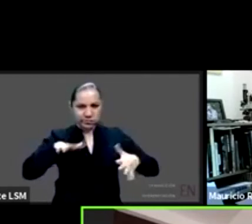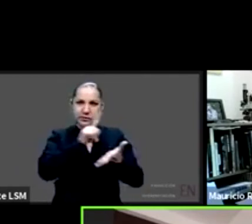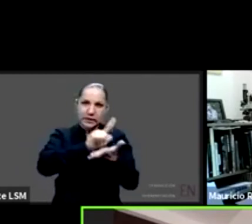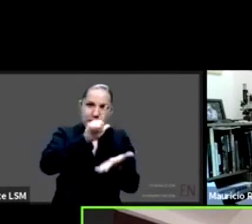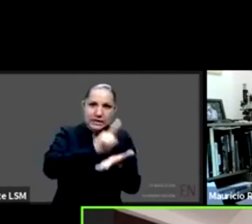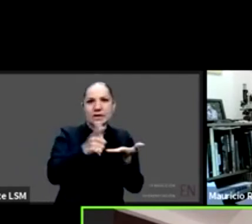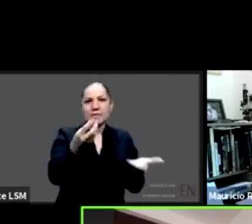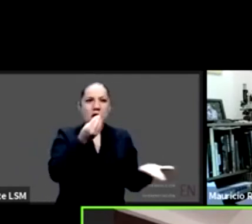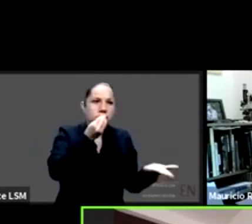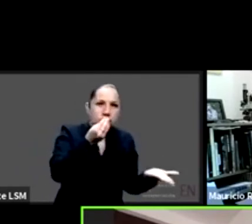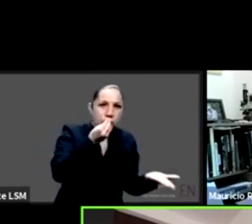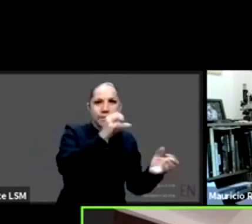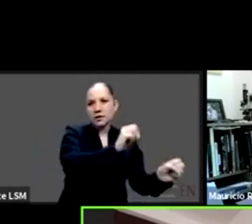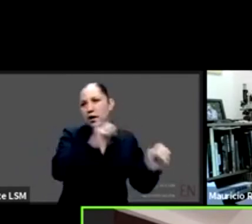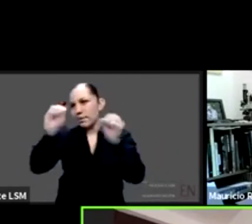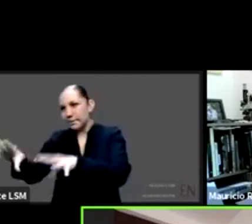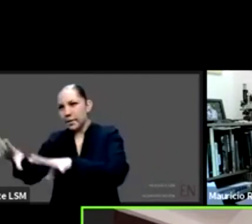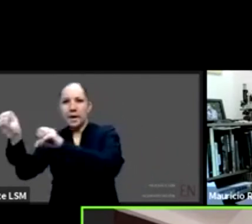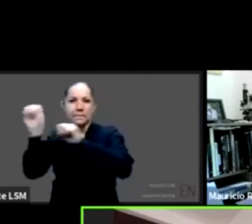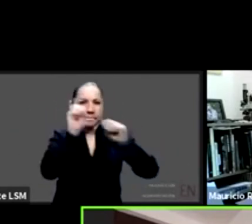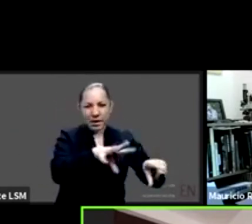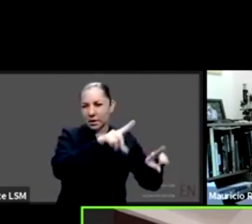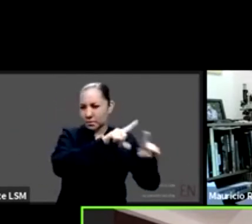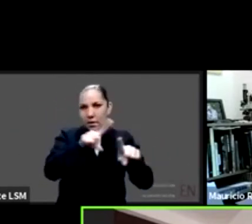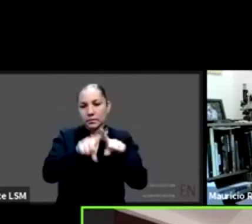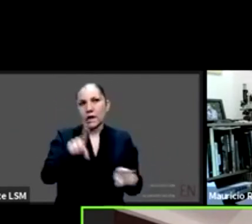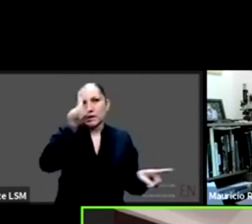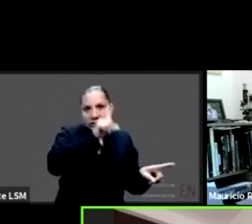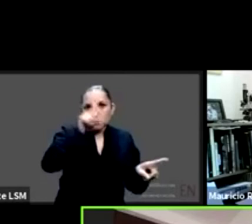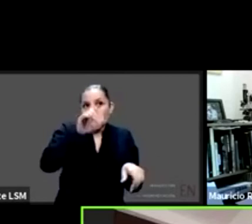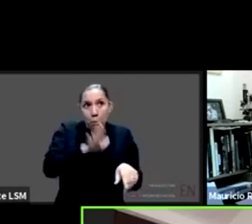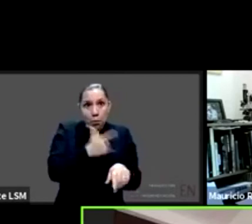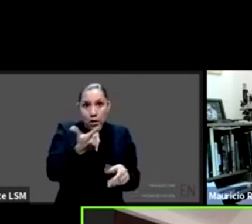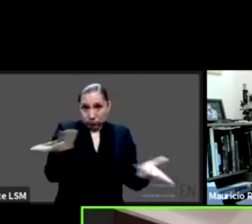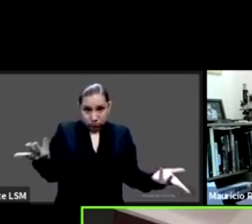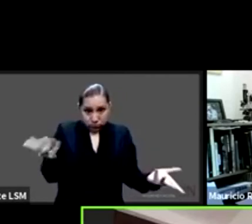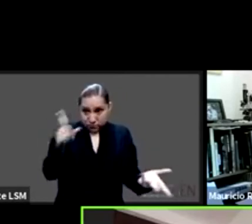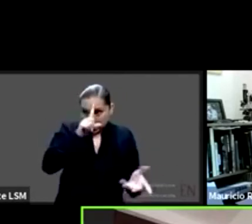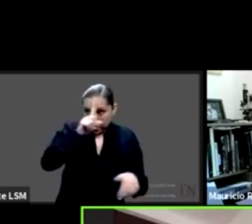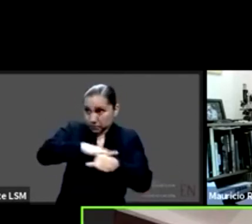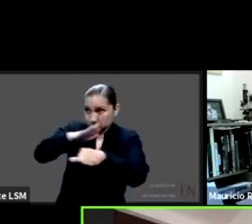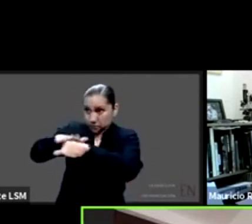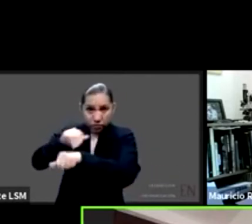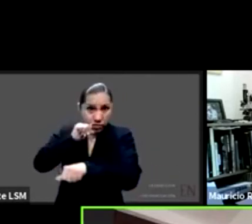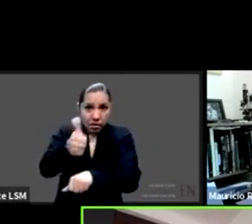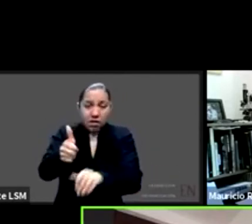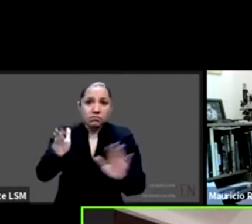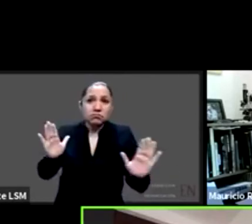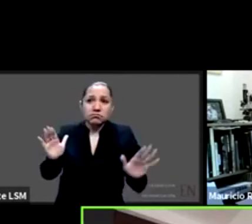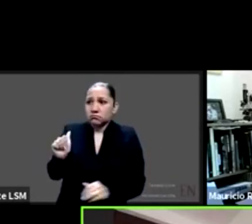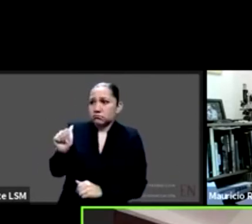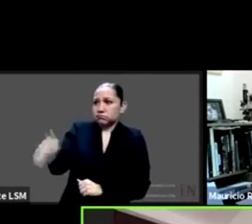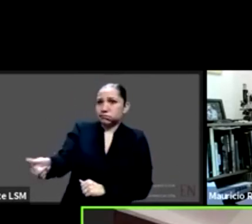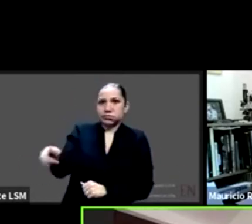básicamente porque si no las están dejando totalmente en la indefensión y déjame decirte que actualmente ya existen